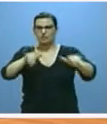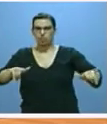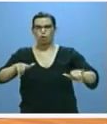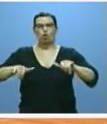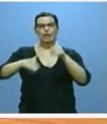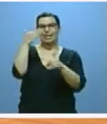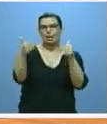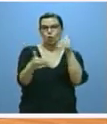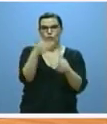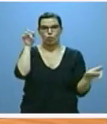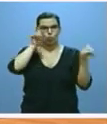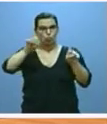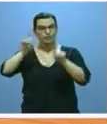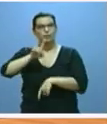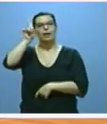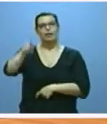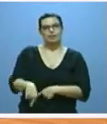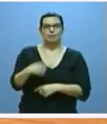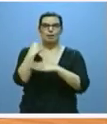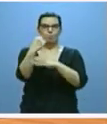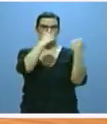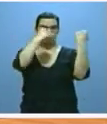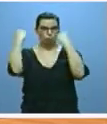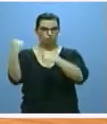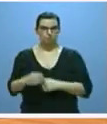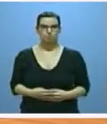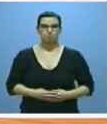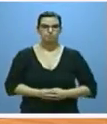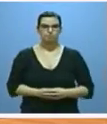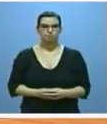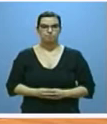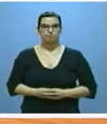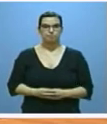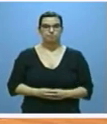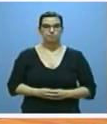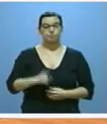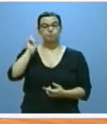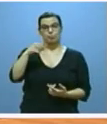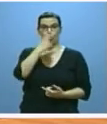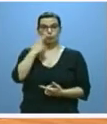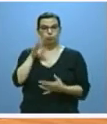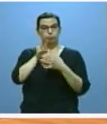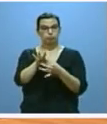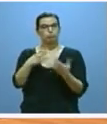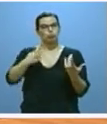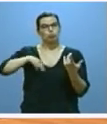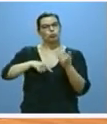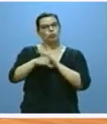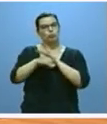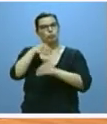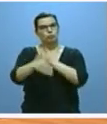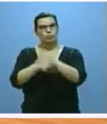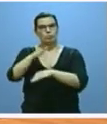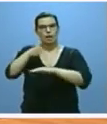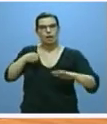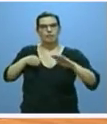innovación educativa y apoyo institucional. También de acuerdo con nuestros compromisos continuamos la senda de mejora de la